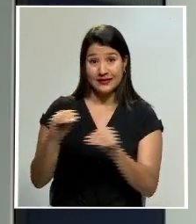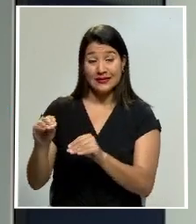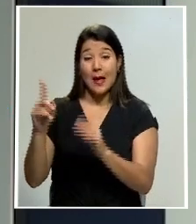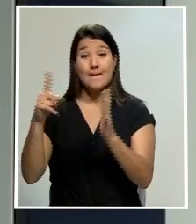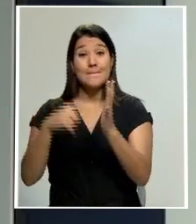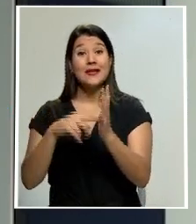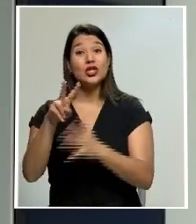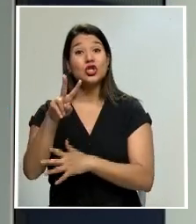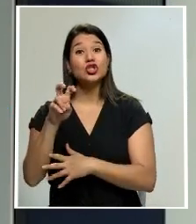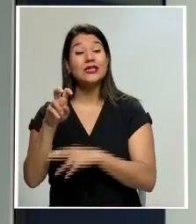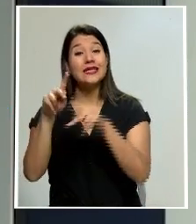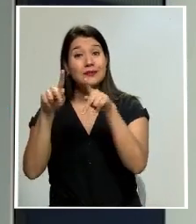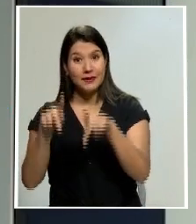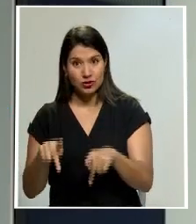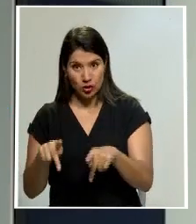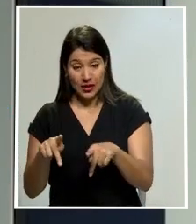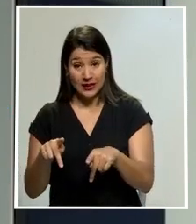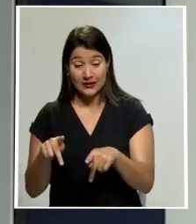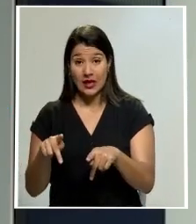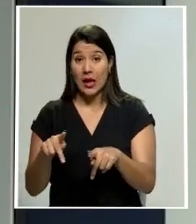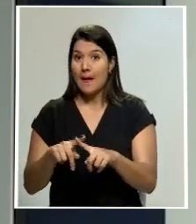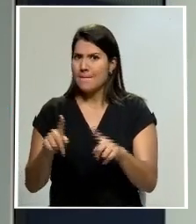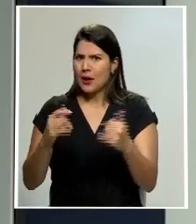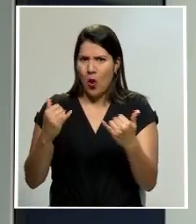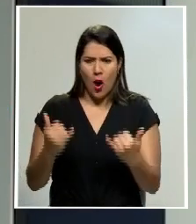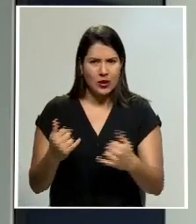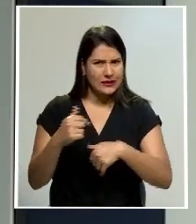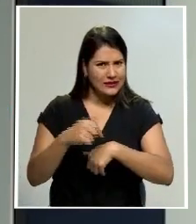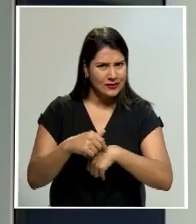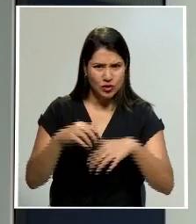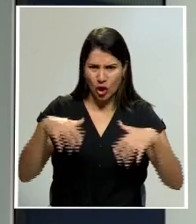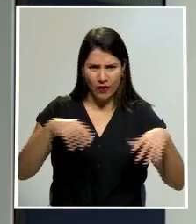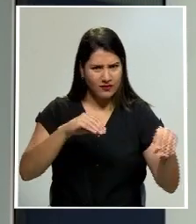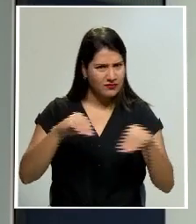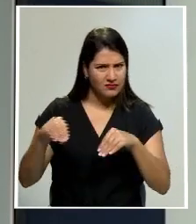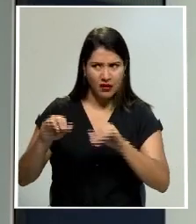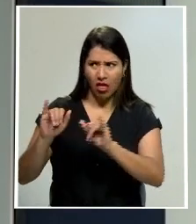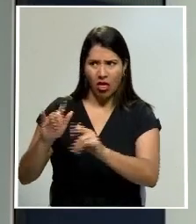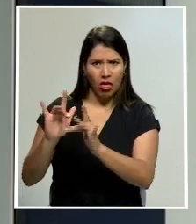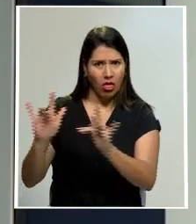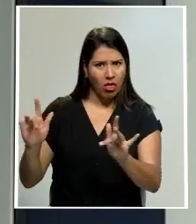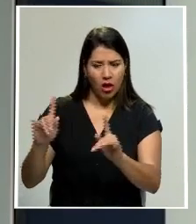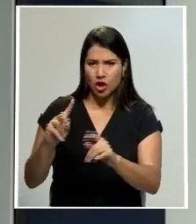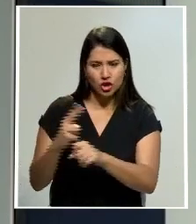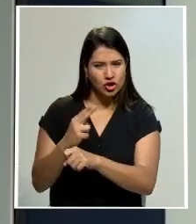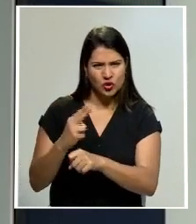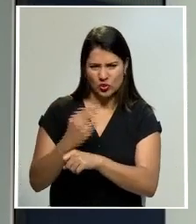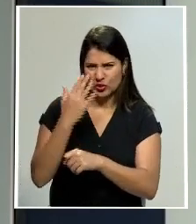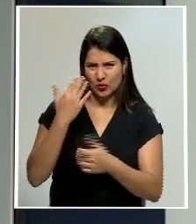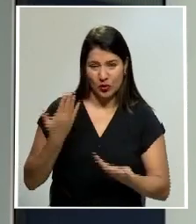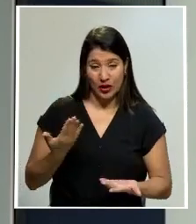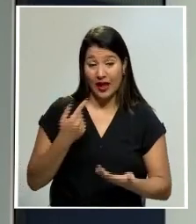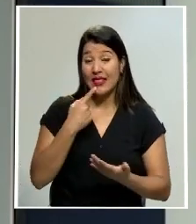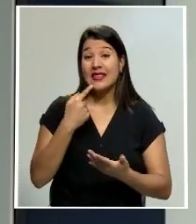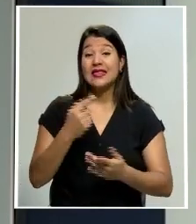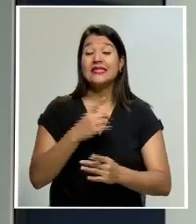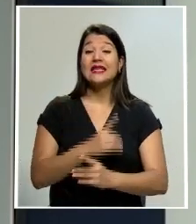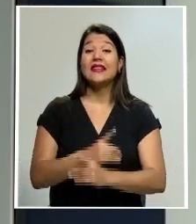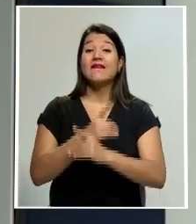privados de libertad que en este momento no se está utilizando. De acuerdo con la información de la Defensoría de los Habitantes,